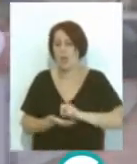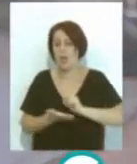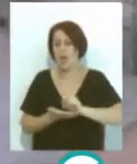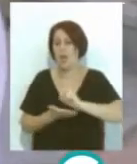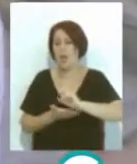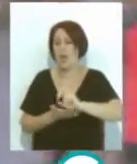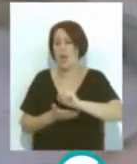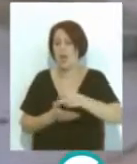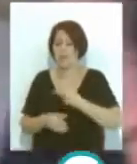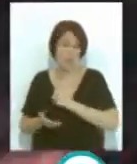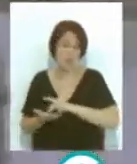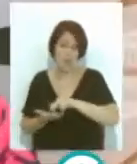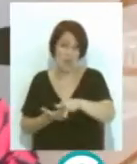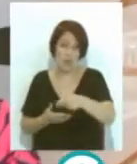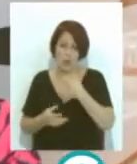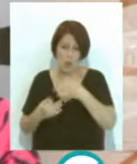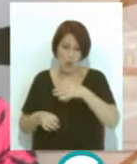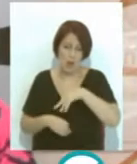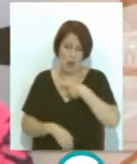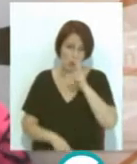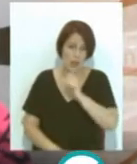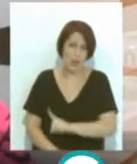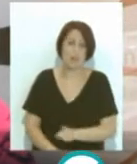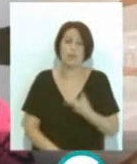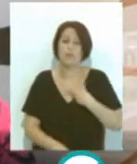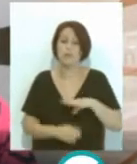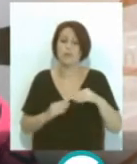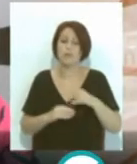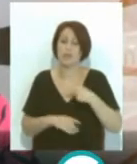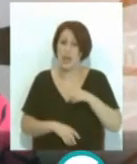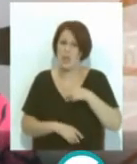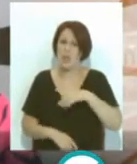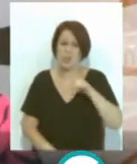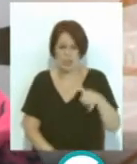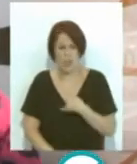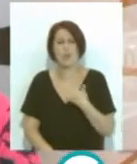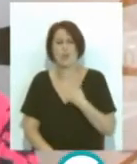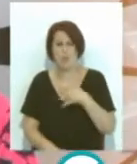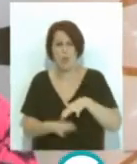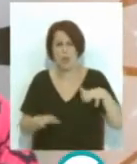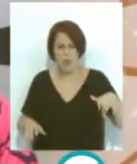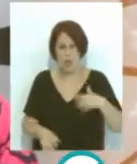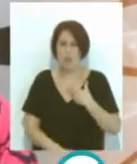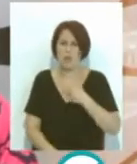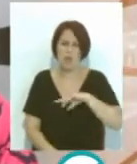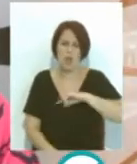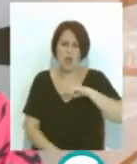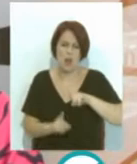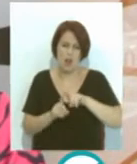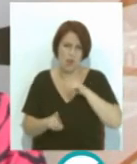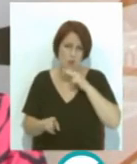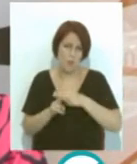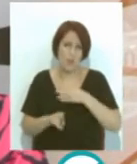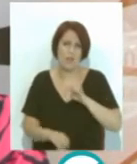que andando en condiciones normales. El paciente con cáncer suele tener mucho cansancio, la astenia, la fatiga que se denomina